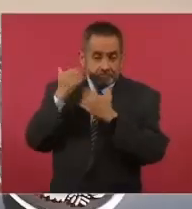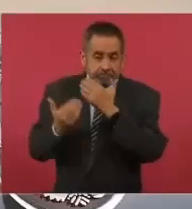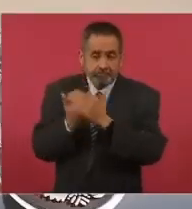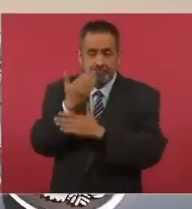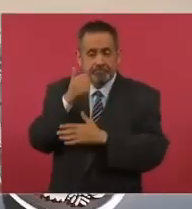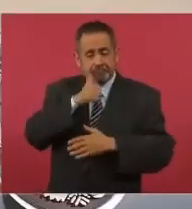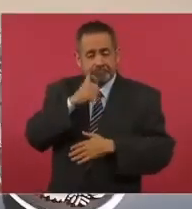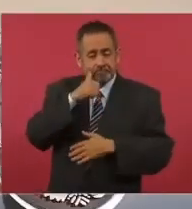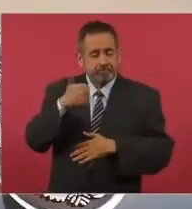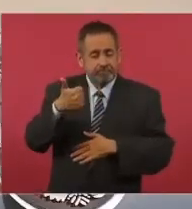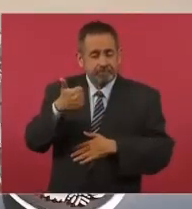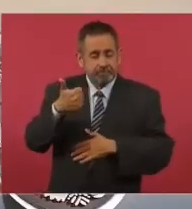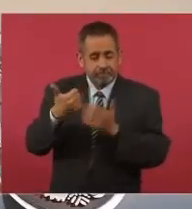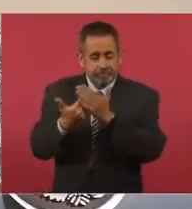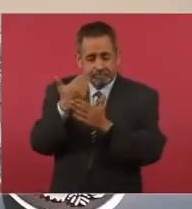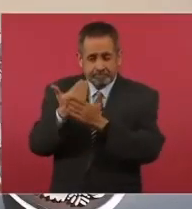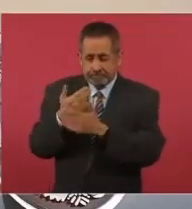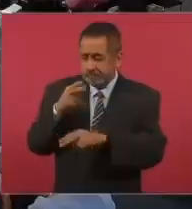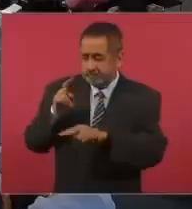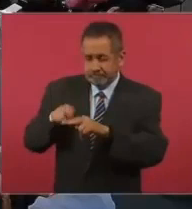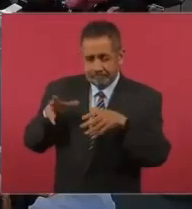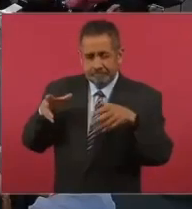antes de las seis de la mañana hay que estar.